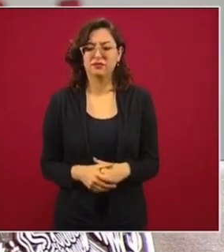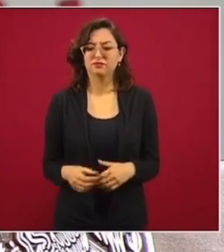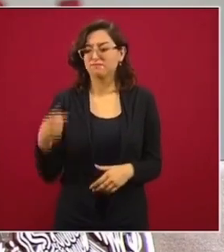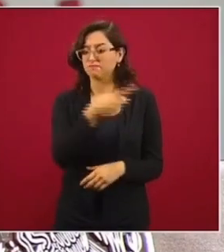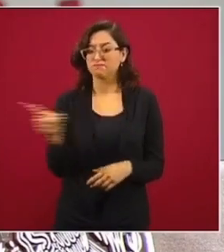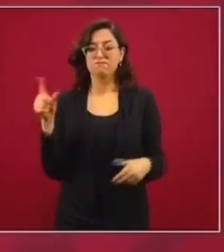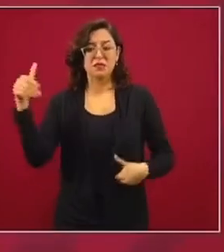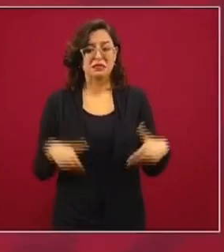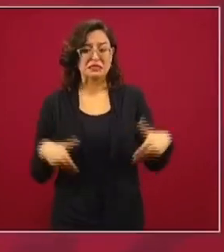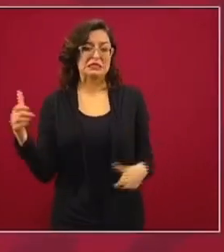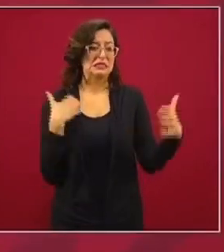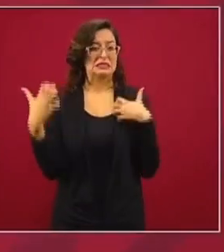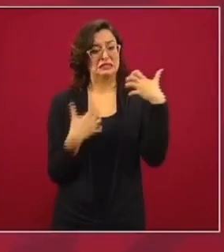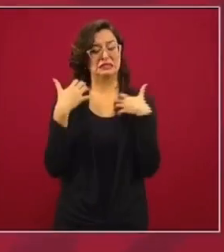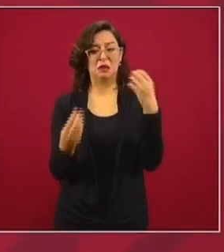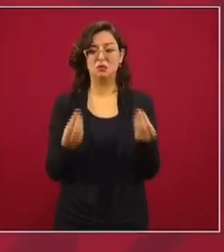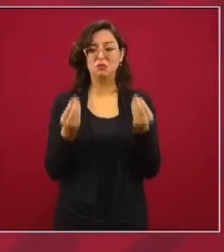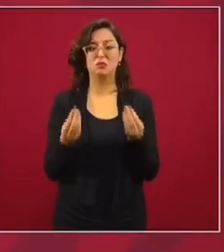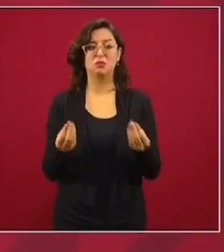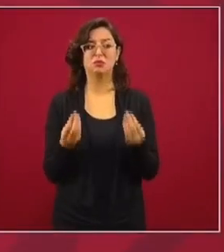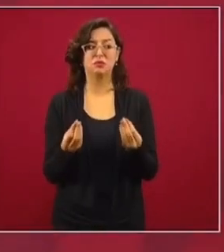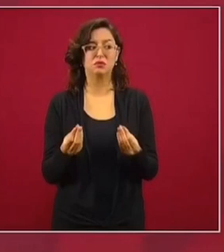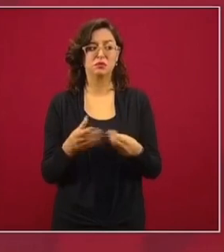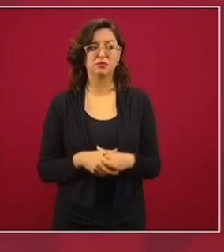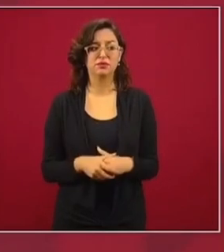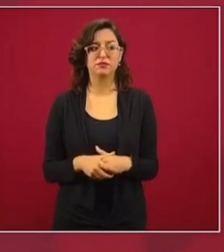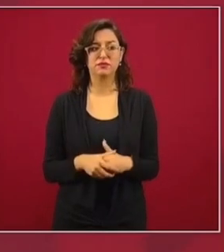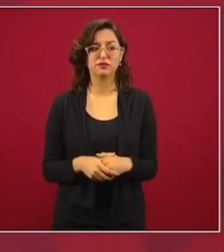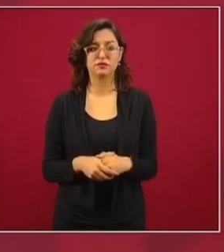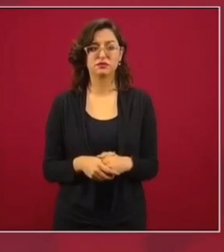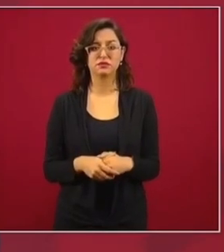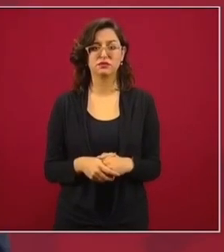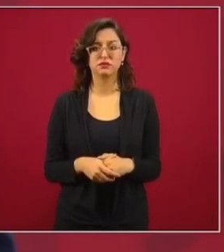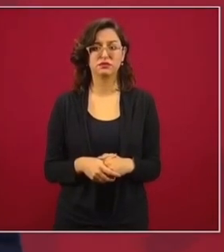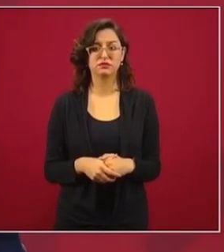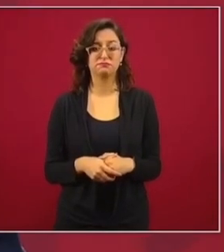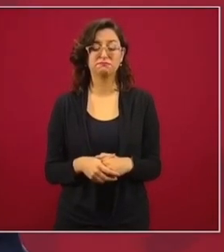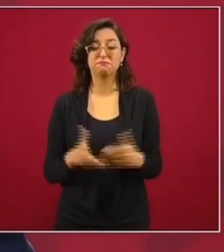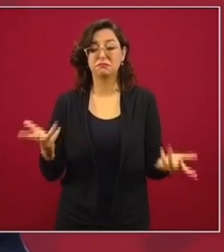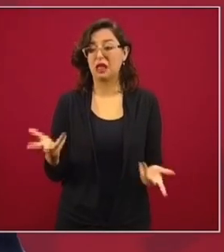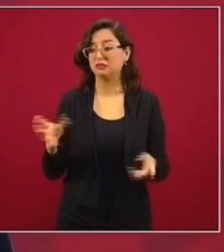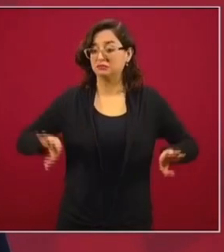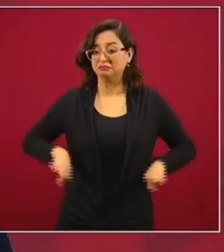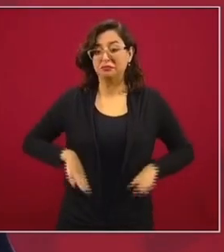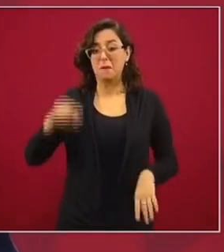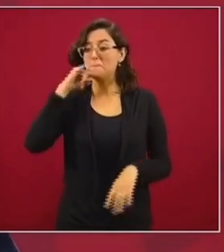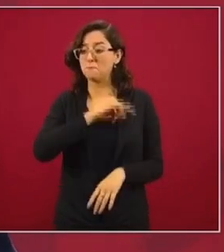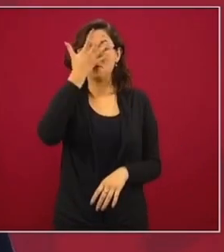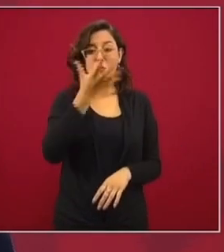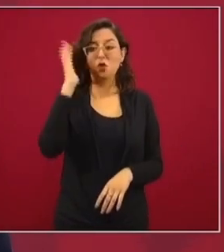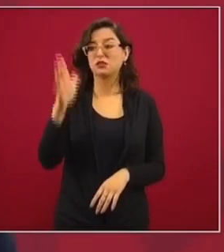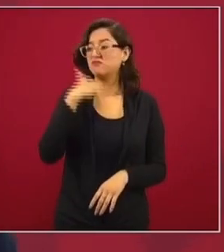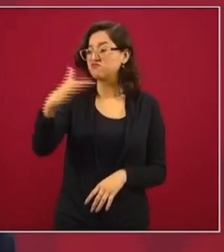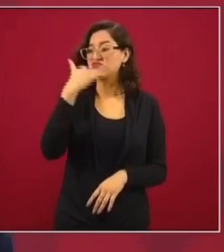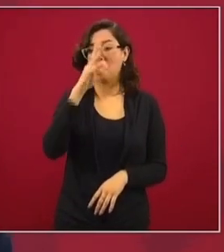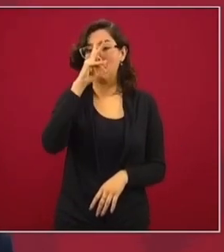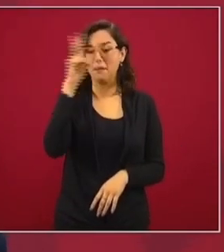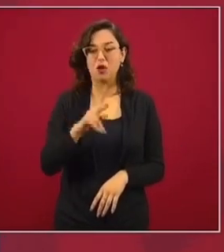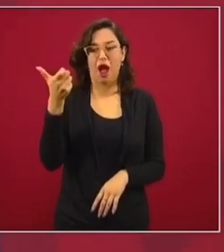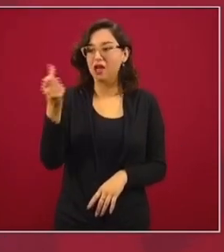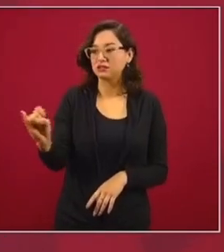Están muy molestos los conservadores y además de la hipocresía que los caracteriza de ser muy corruptos